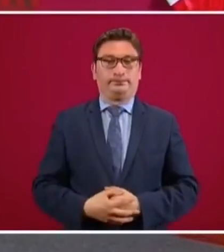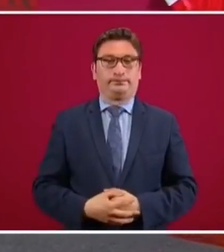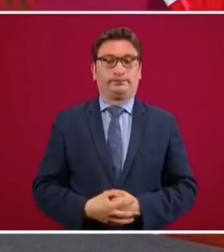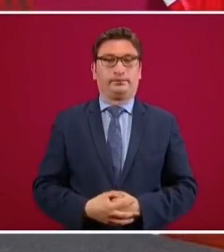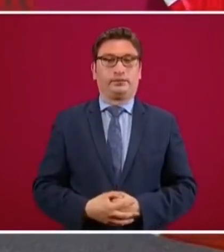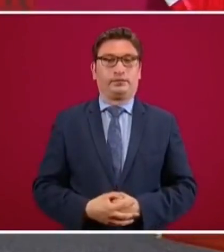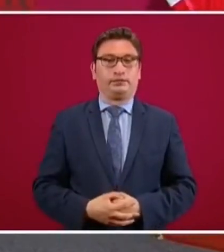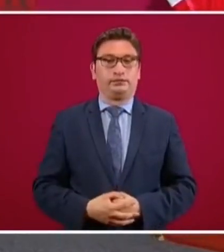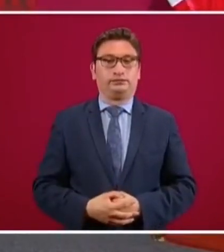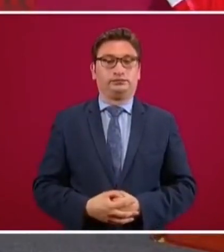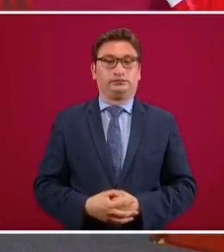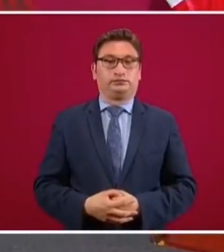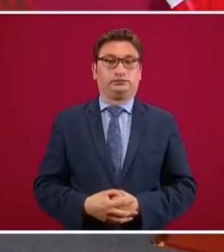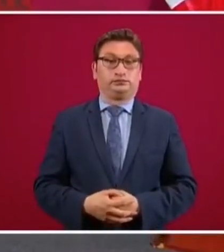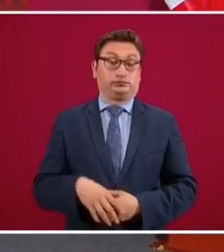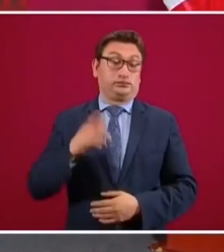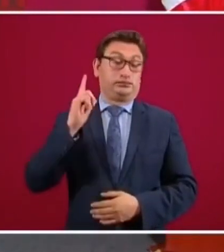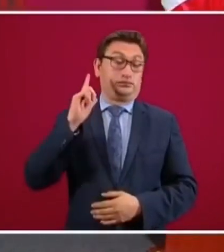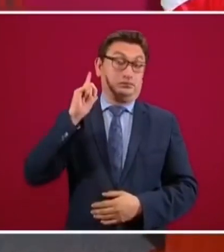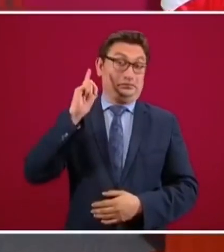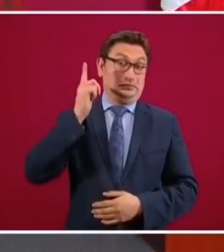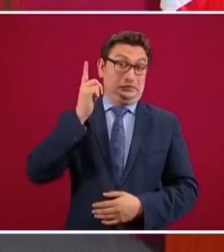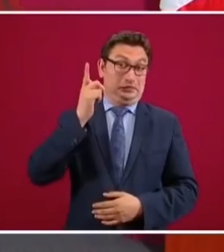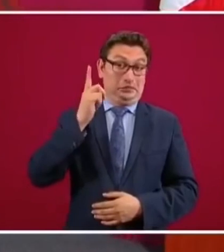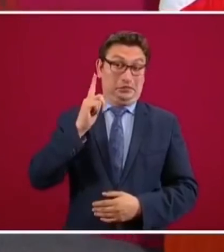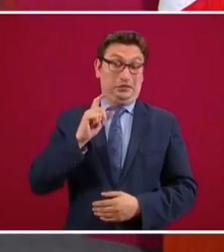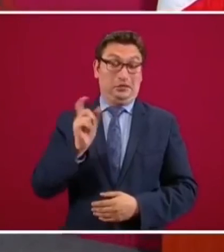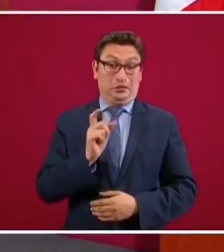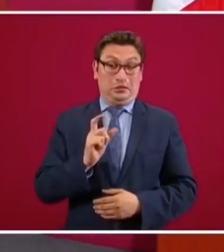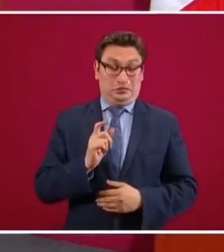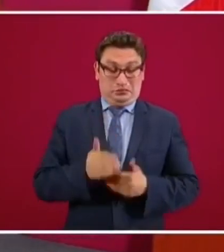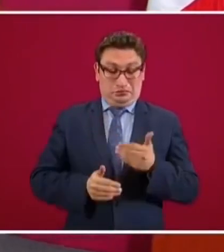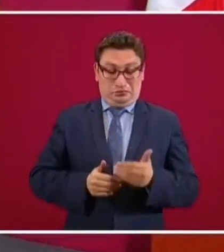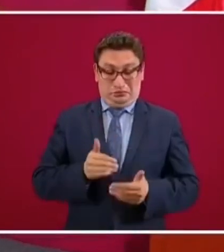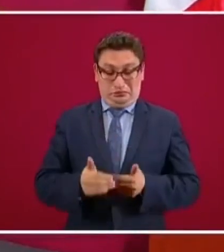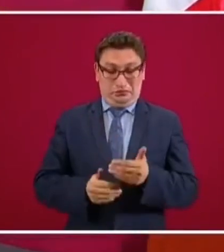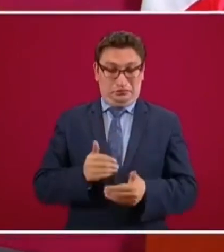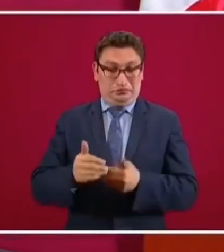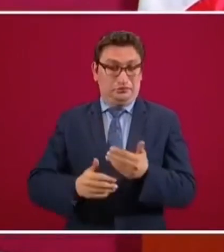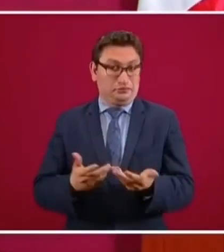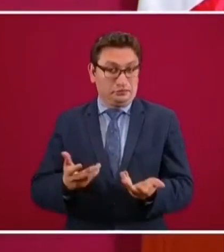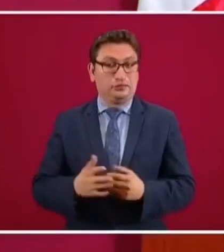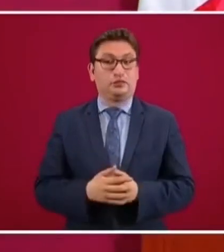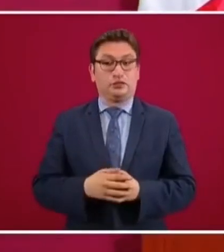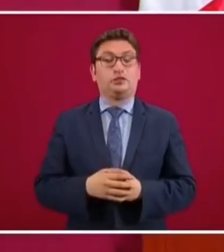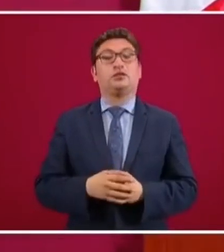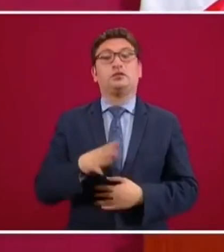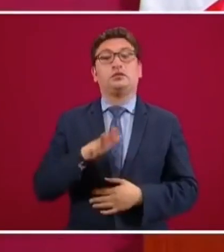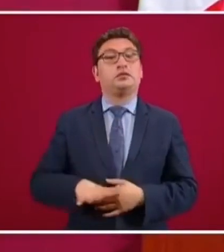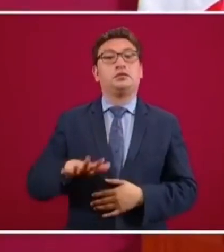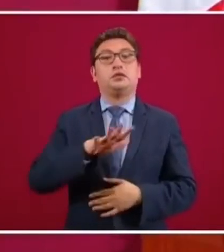Ojalá y en el proceso de politización